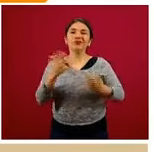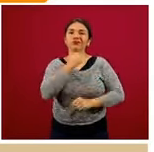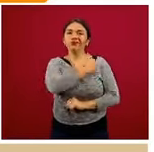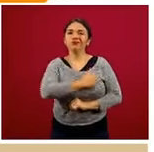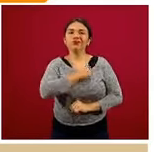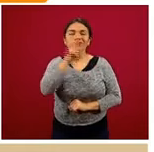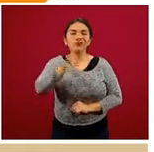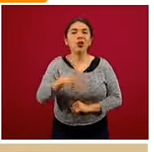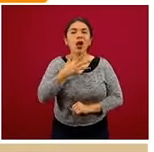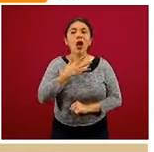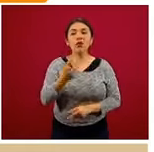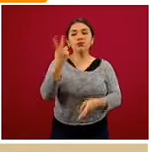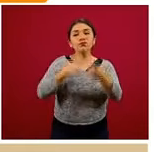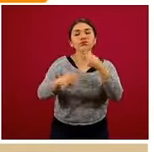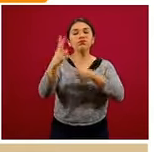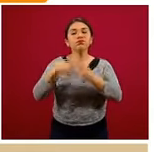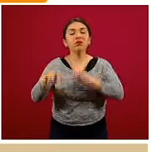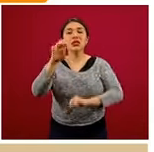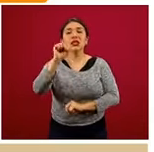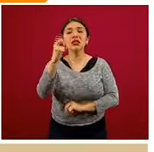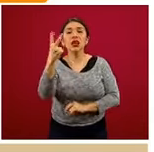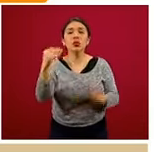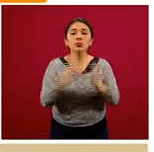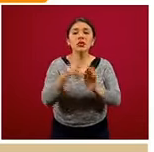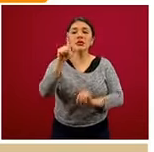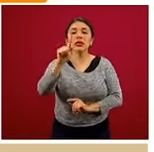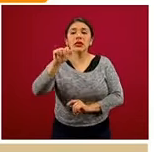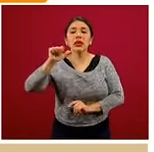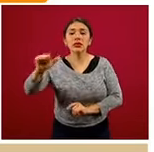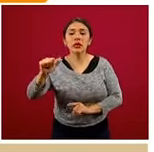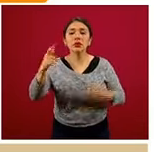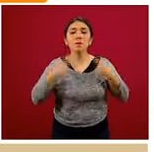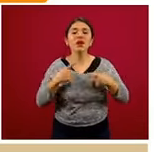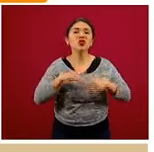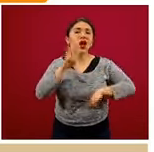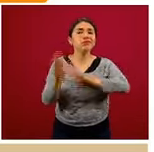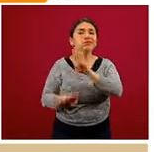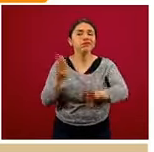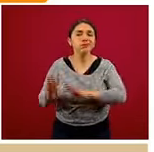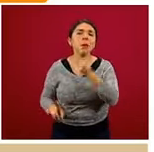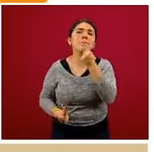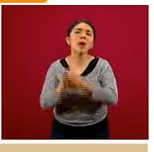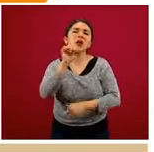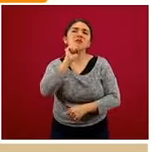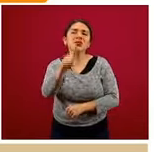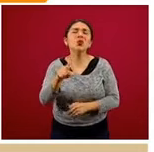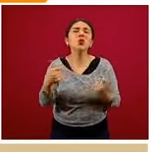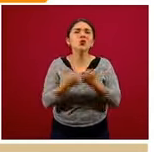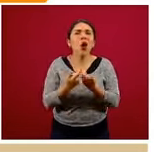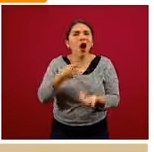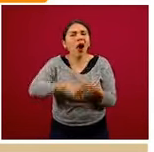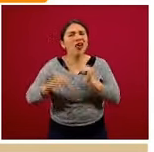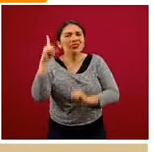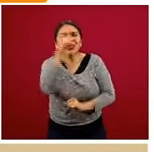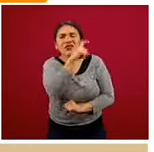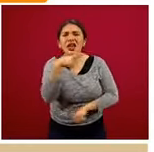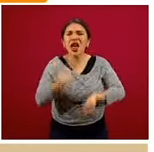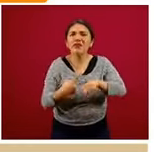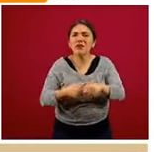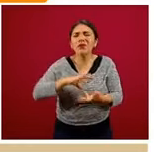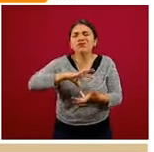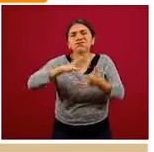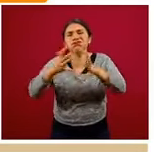lamentablemente se han producido sesenta y dos mil setenta y seis defunciones a consecuencia de complicaciones de la